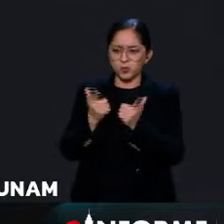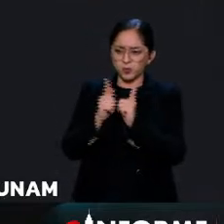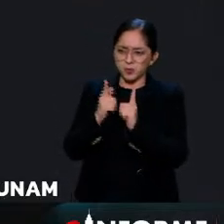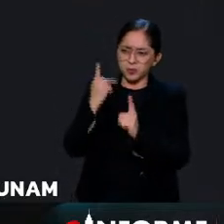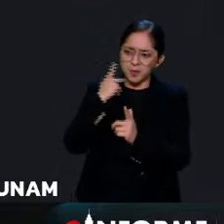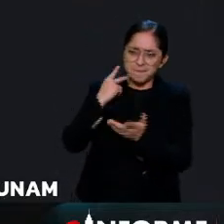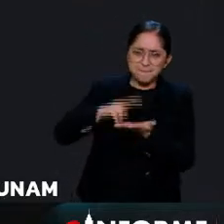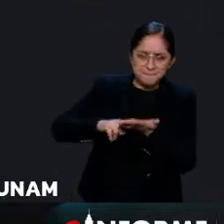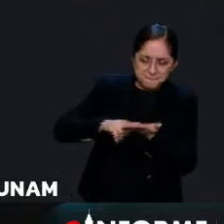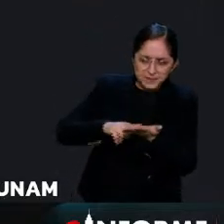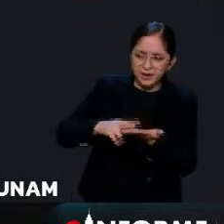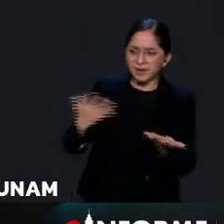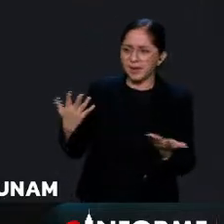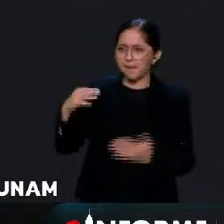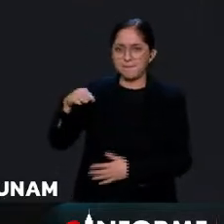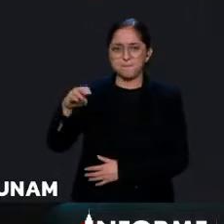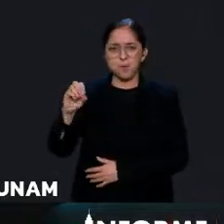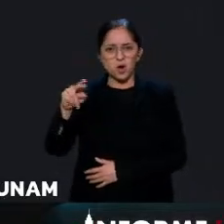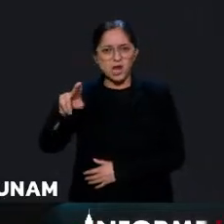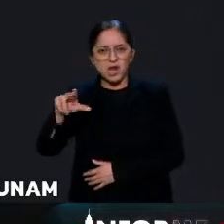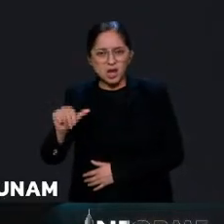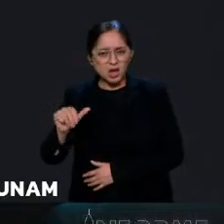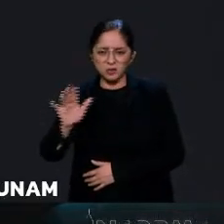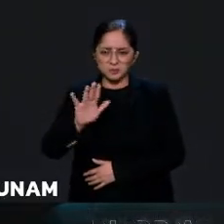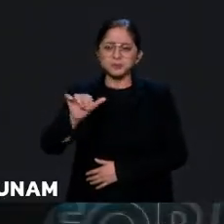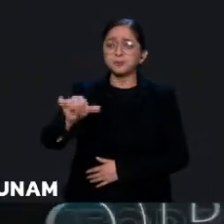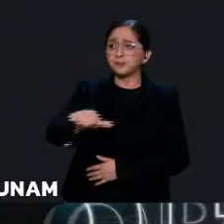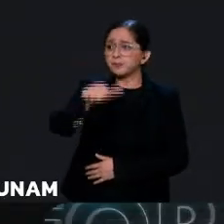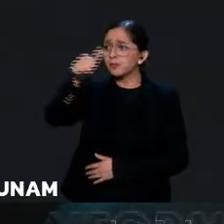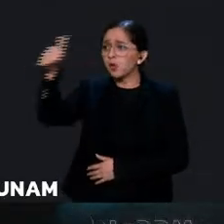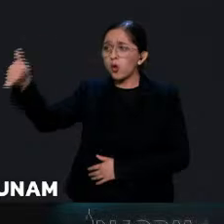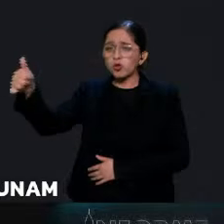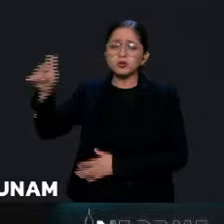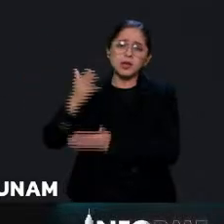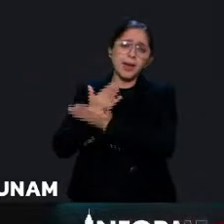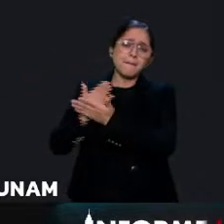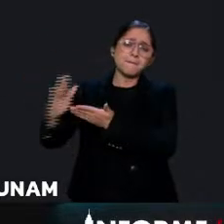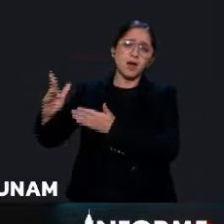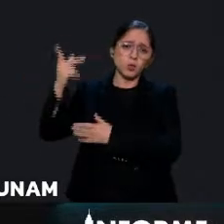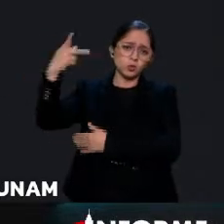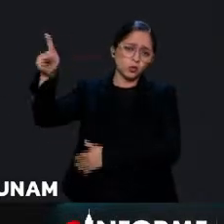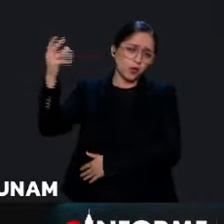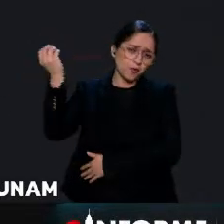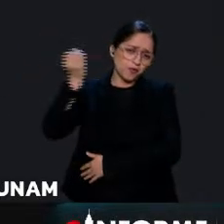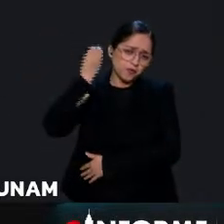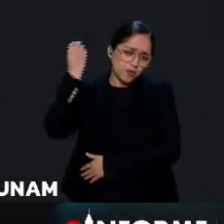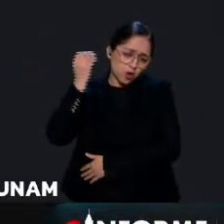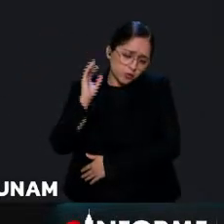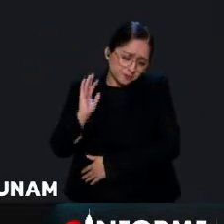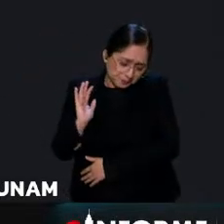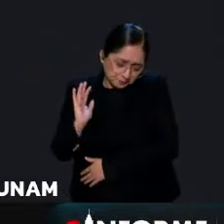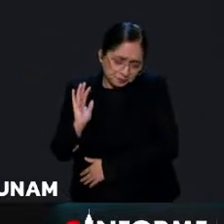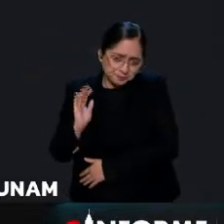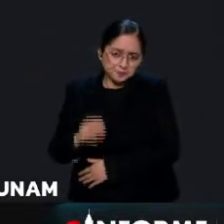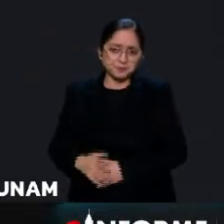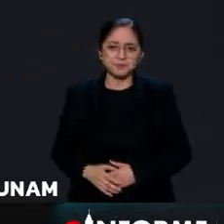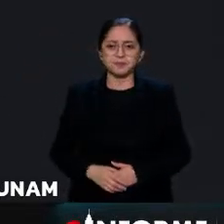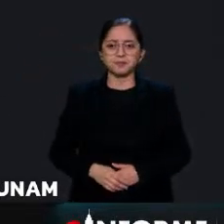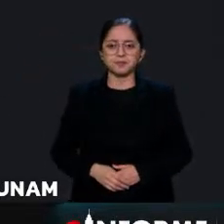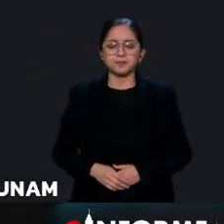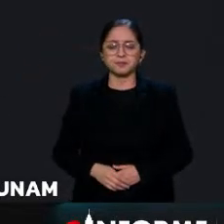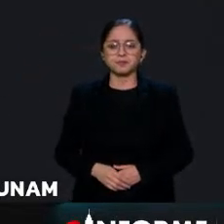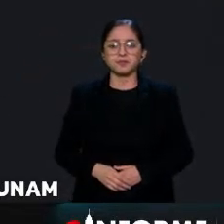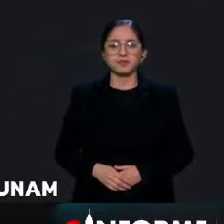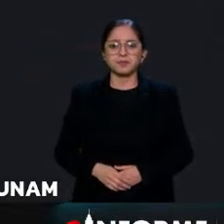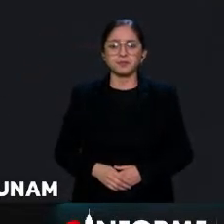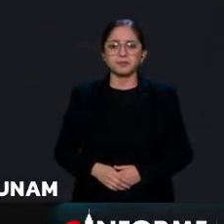morena de nosotros no porque tienen su foro alternativo pero yo no escucho